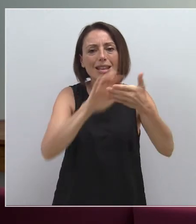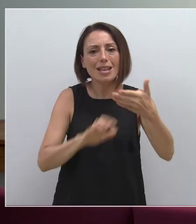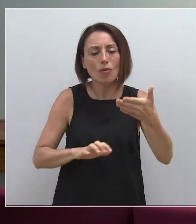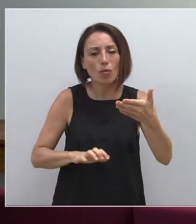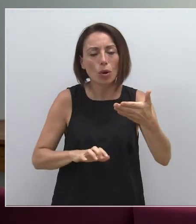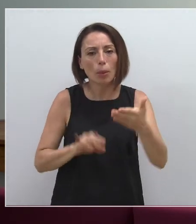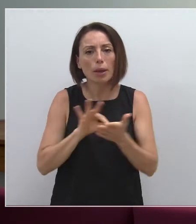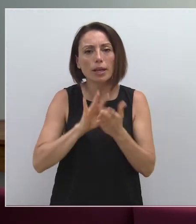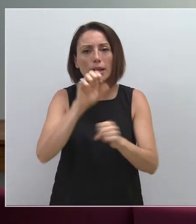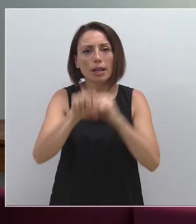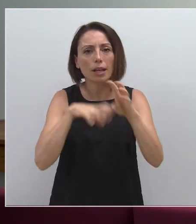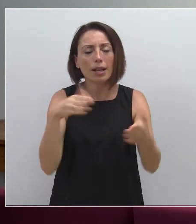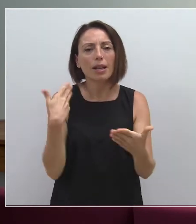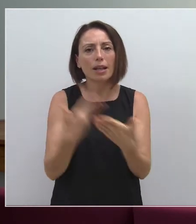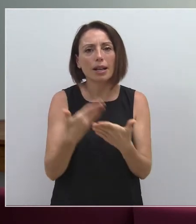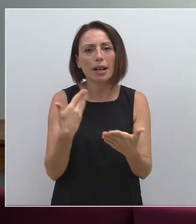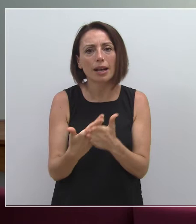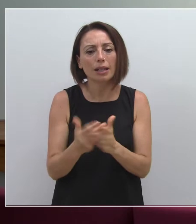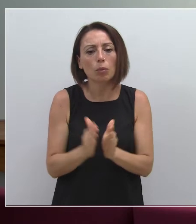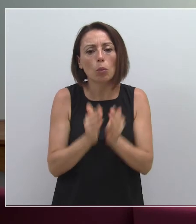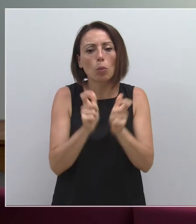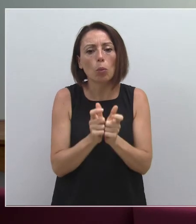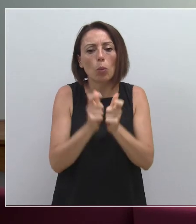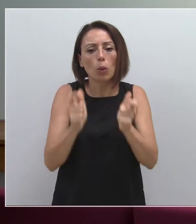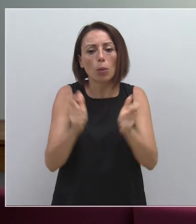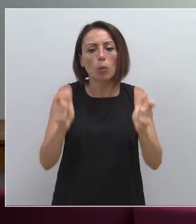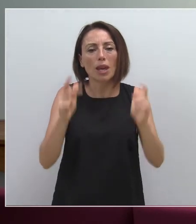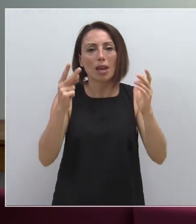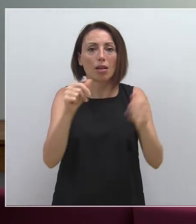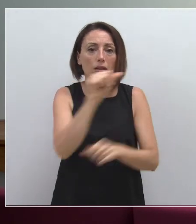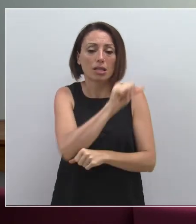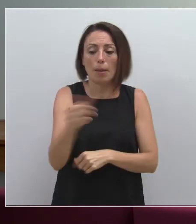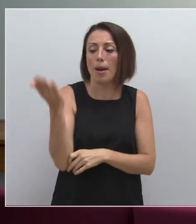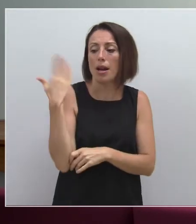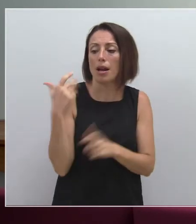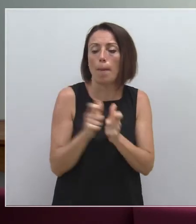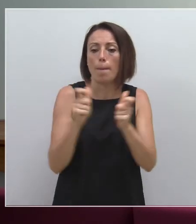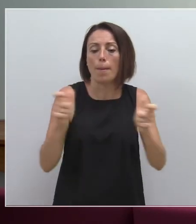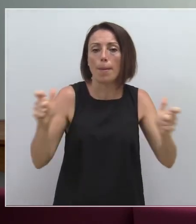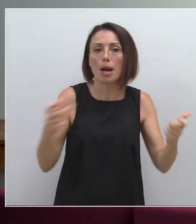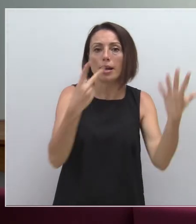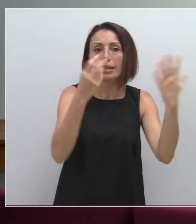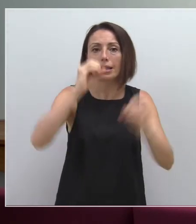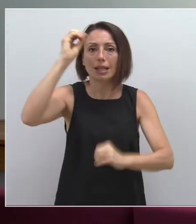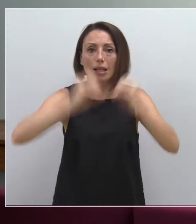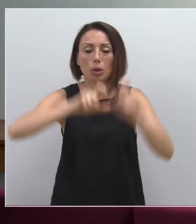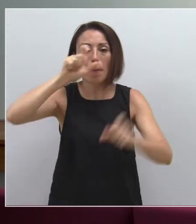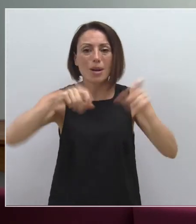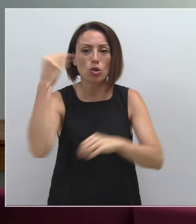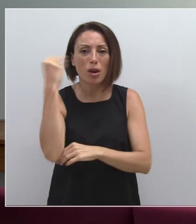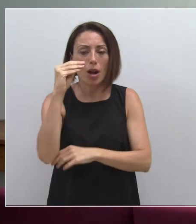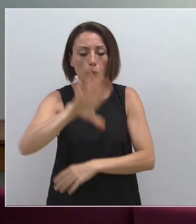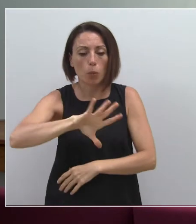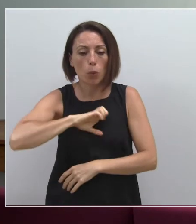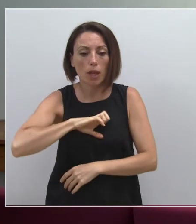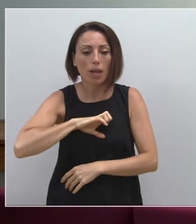Epidemiología ratifican ese aumento en los últimos siete días. Casi un 70% de los casos son jóvenes o personas